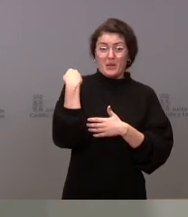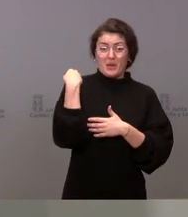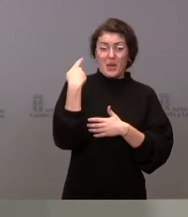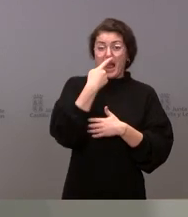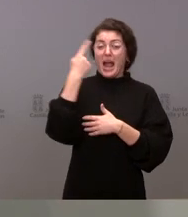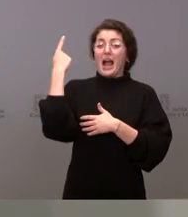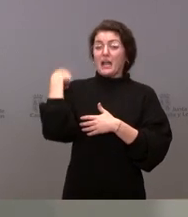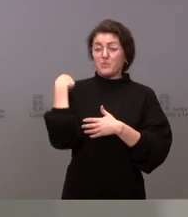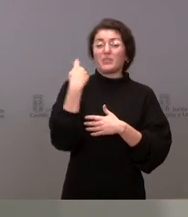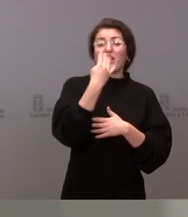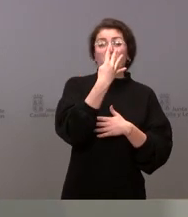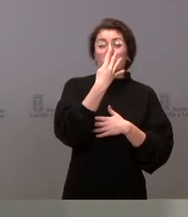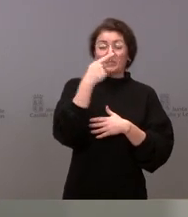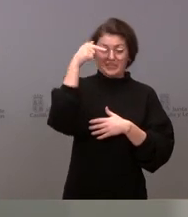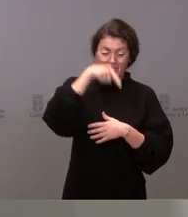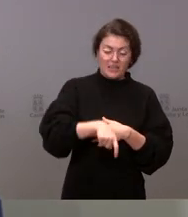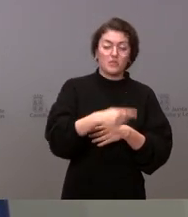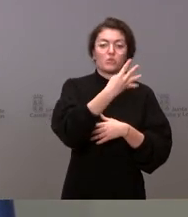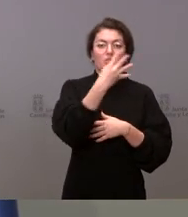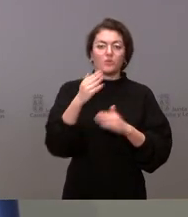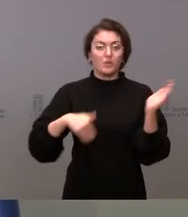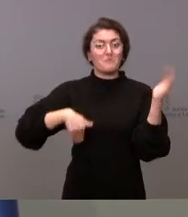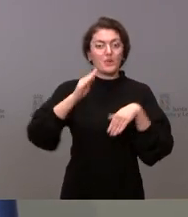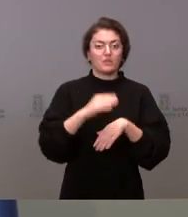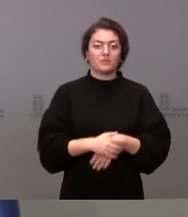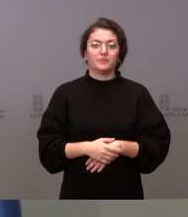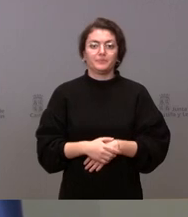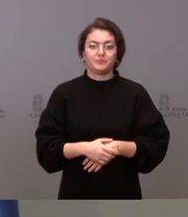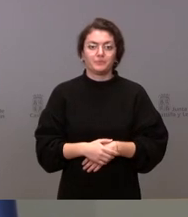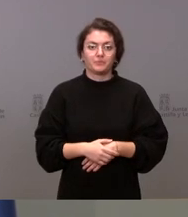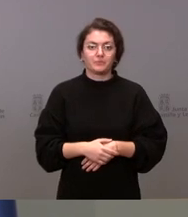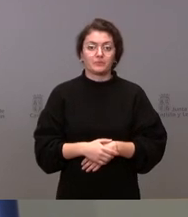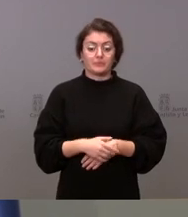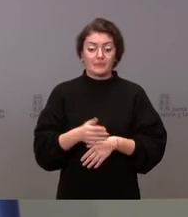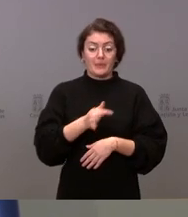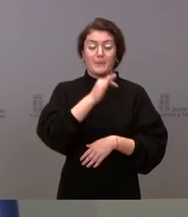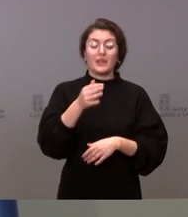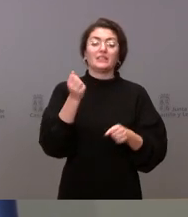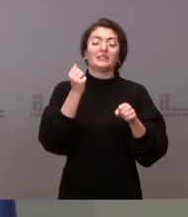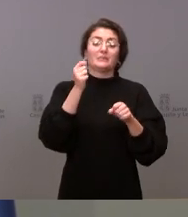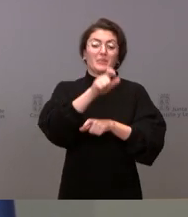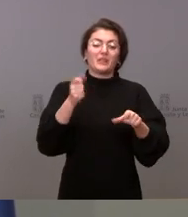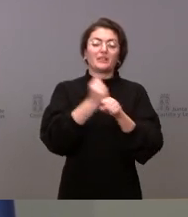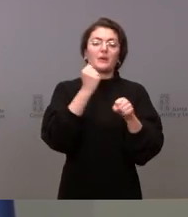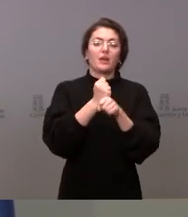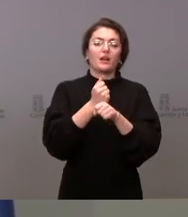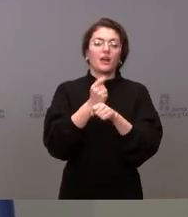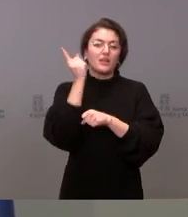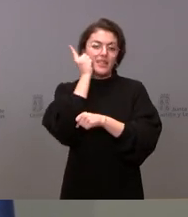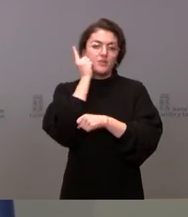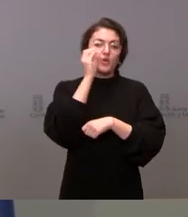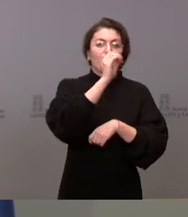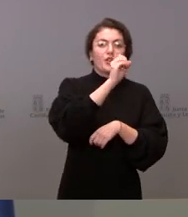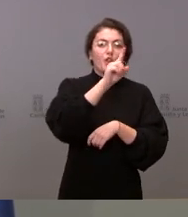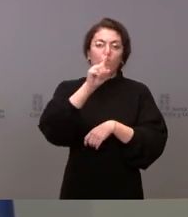que en el año 2020. Y a quienes trabajan también en el 012 mujer, que llevan ya, en lo que va de año,